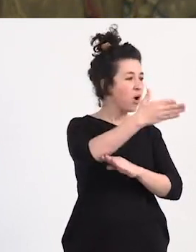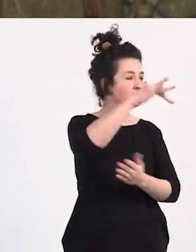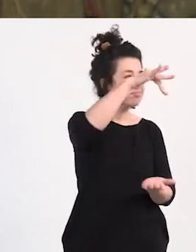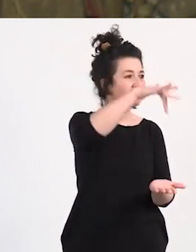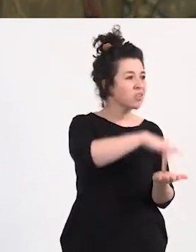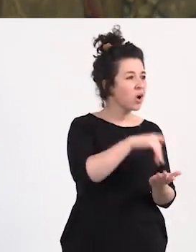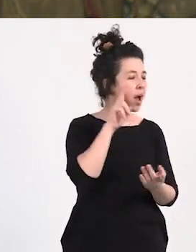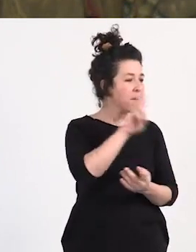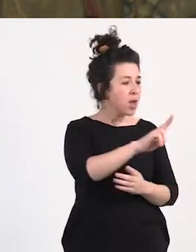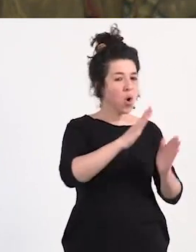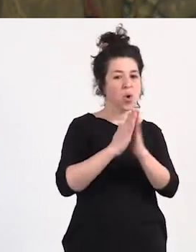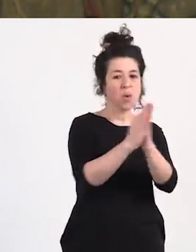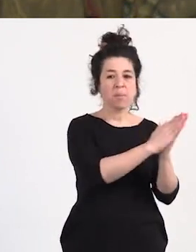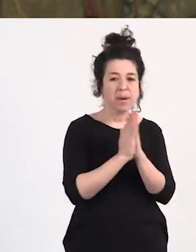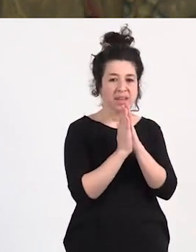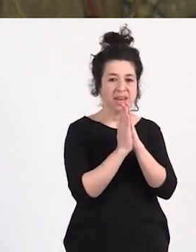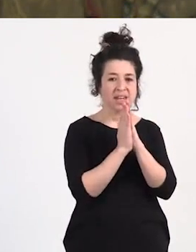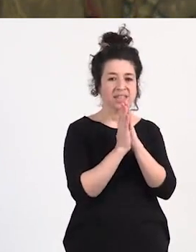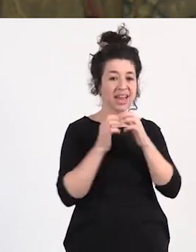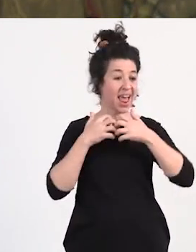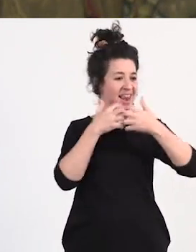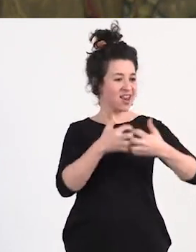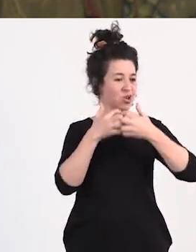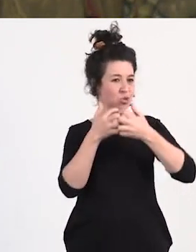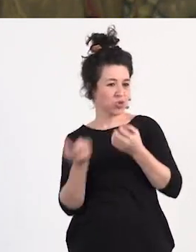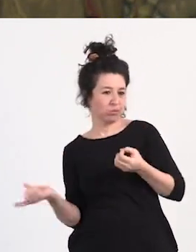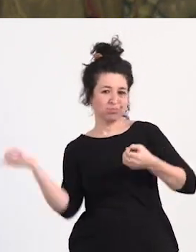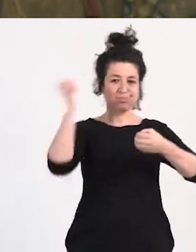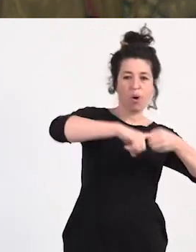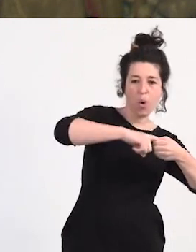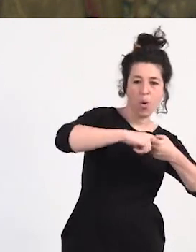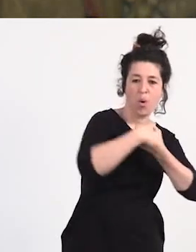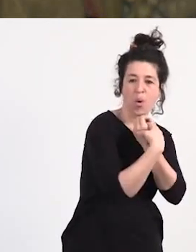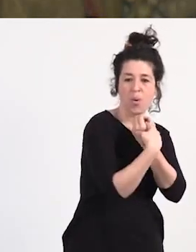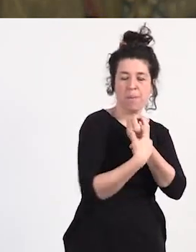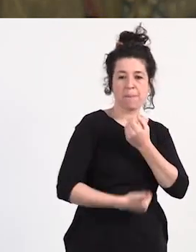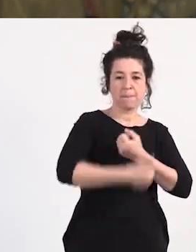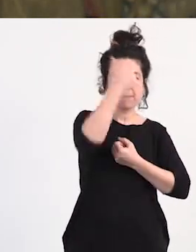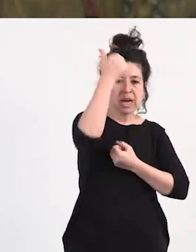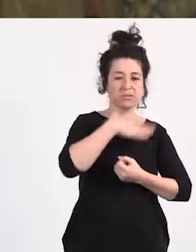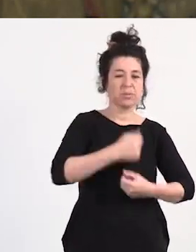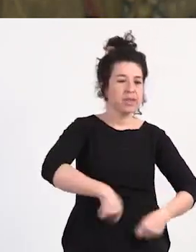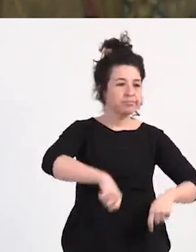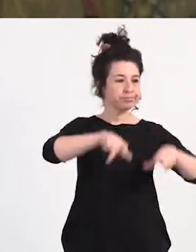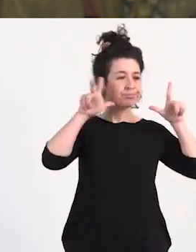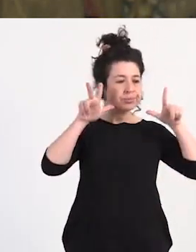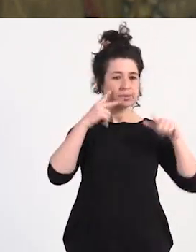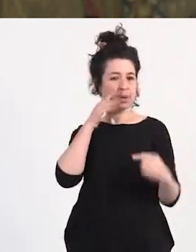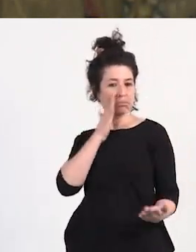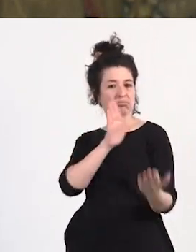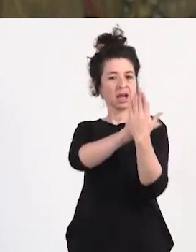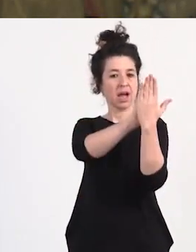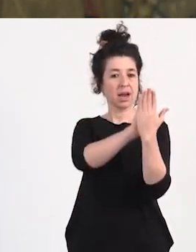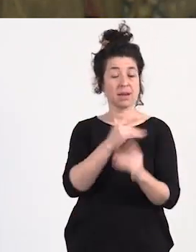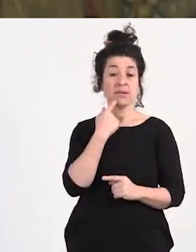que se unen a las luchas a las filas a las filas de la lucha que pueden dar la cara que pueden reconocer como habéis